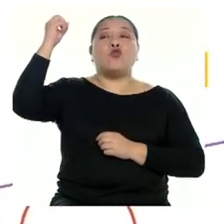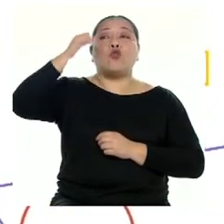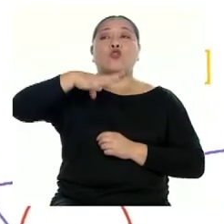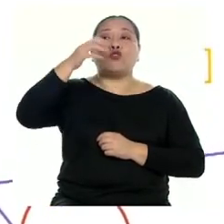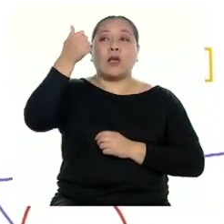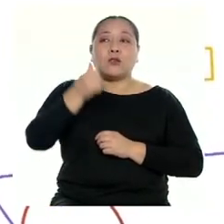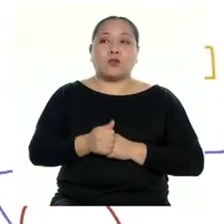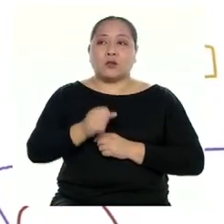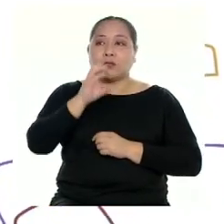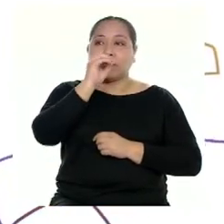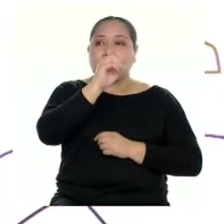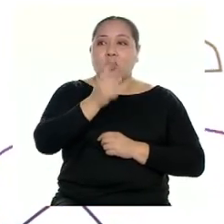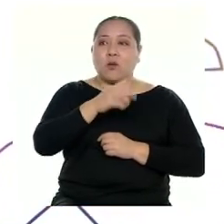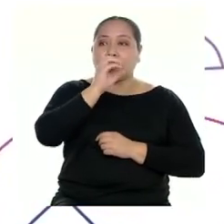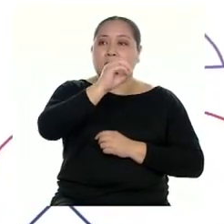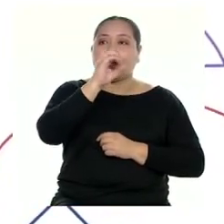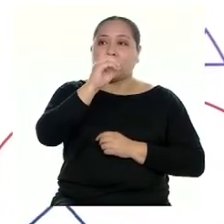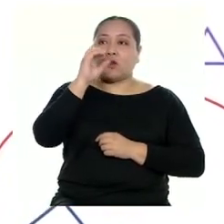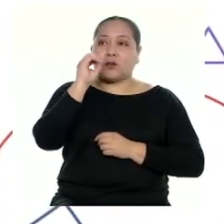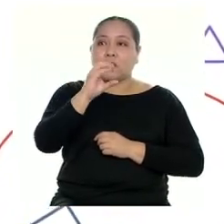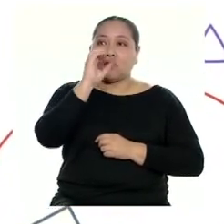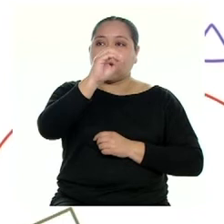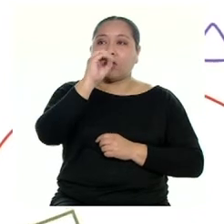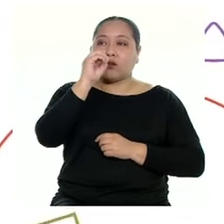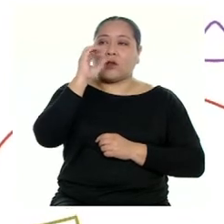cien millonésimos metros